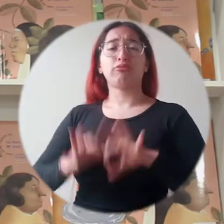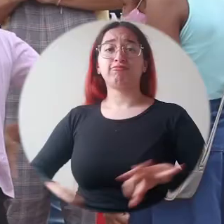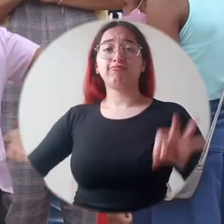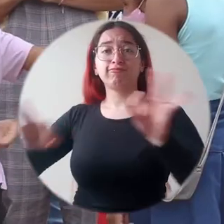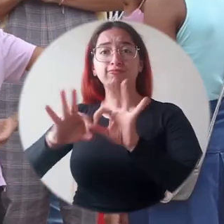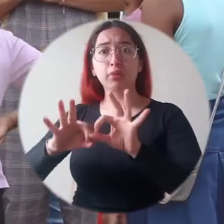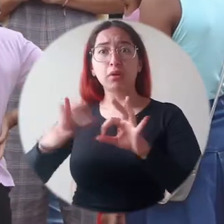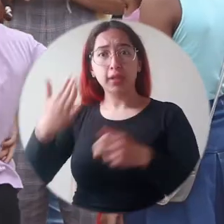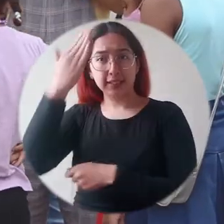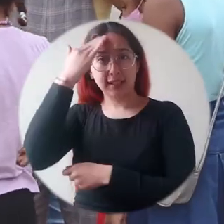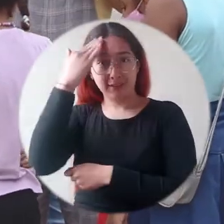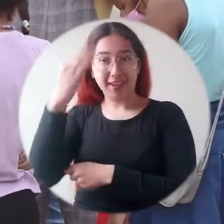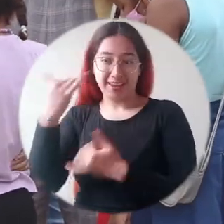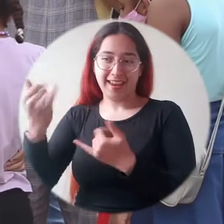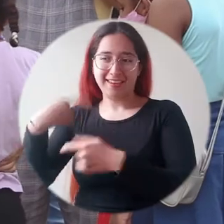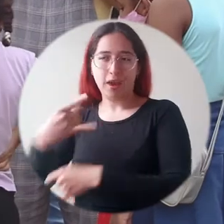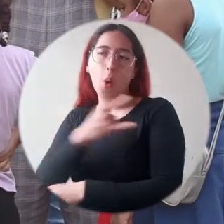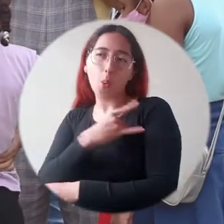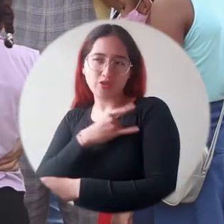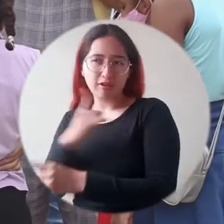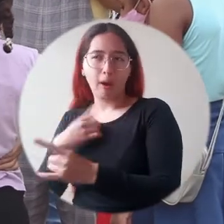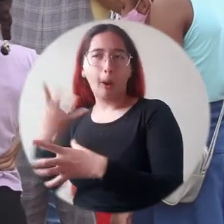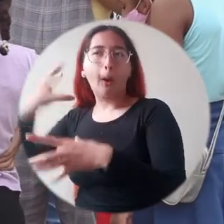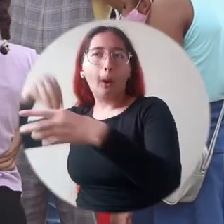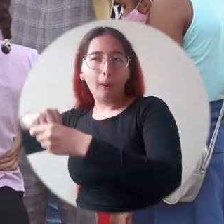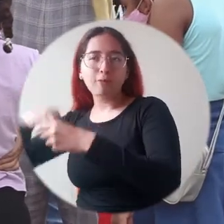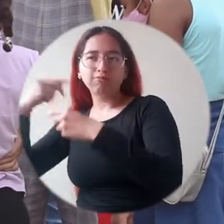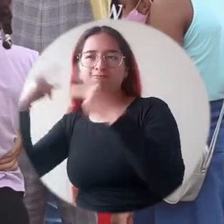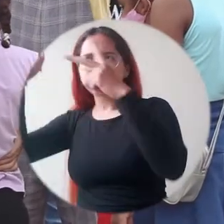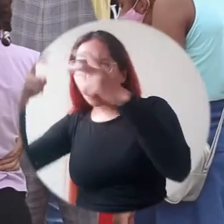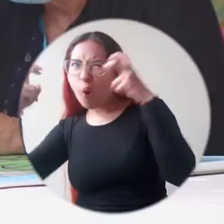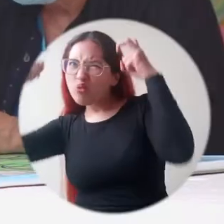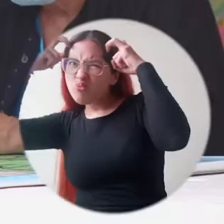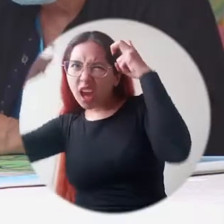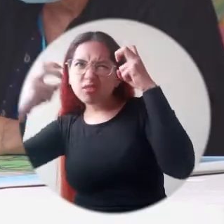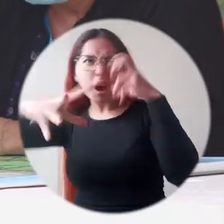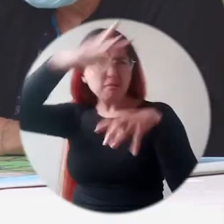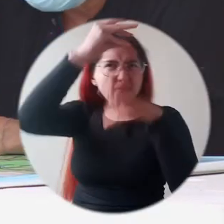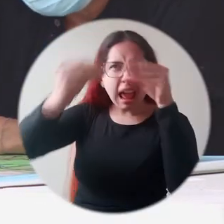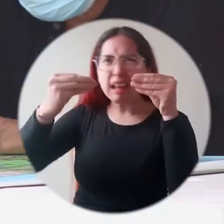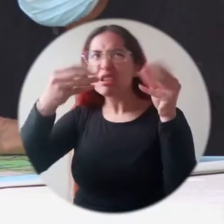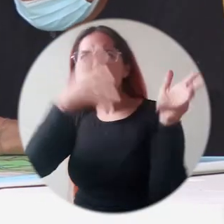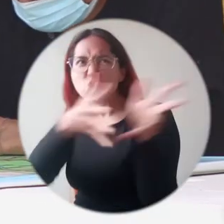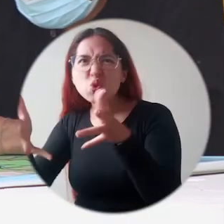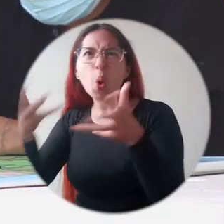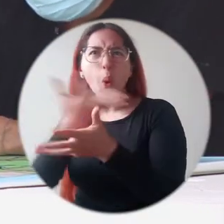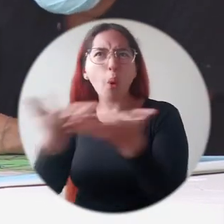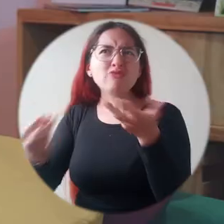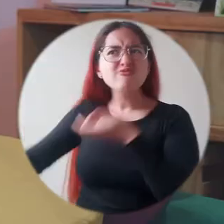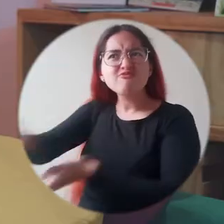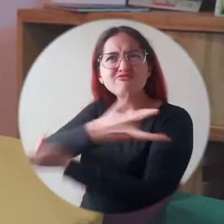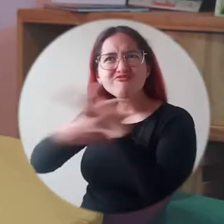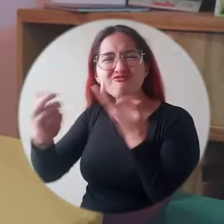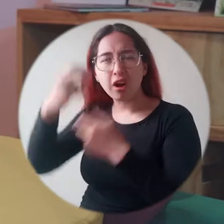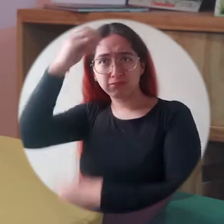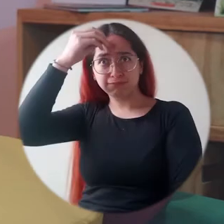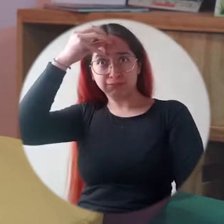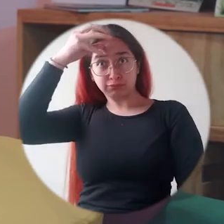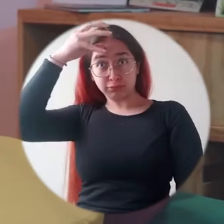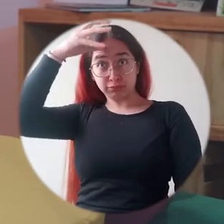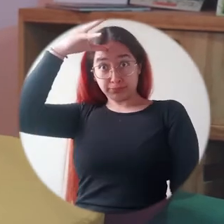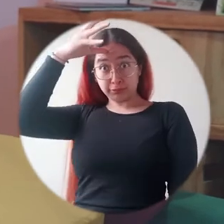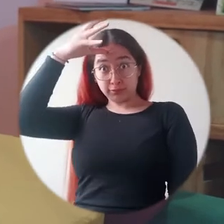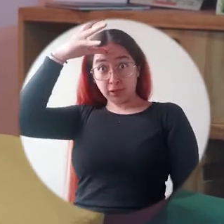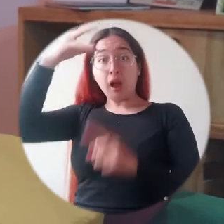porque aparte de ser el epicentro desde donde sale todo el conocimiento, donde se reúne,